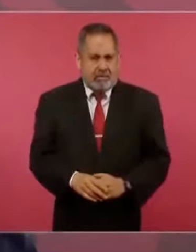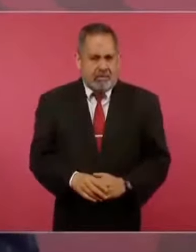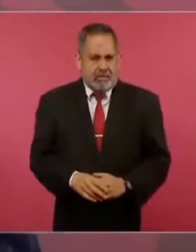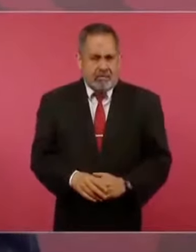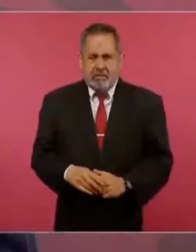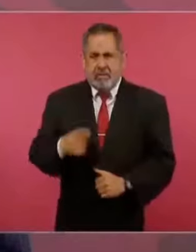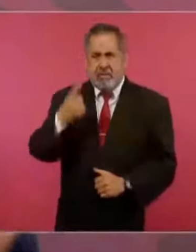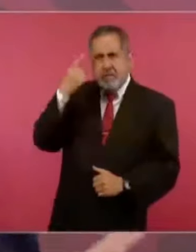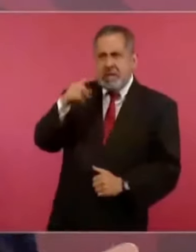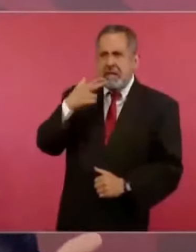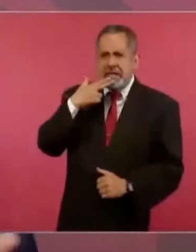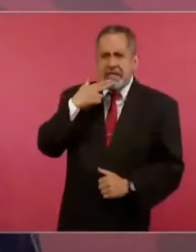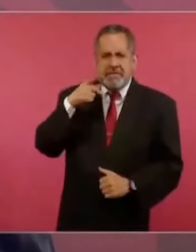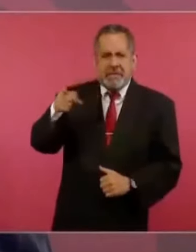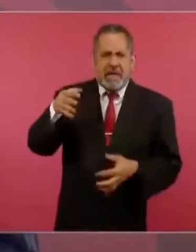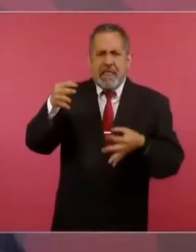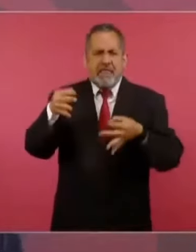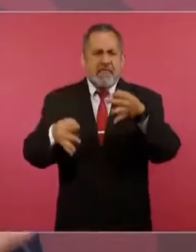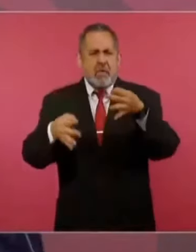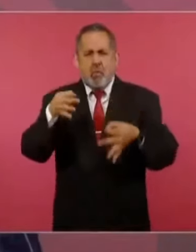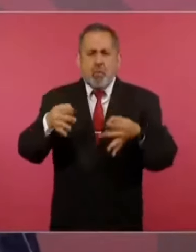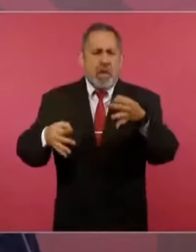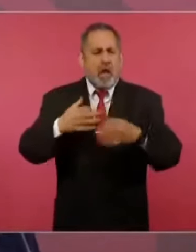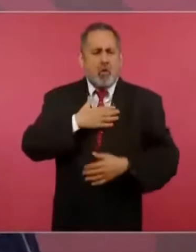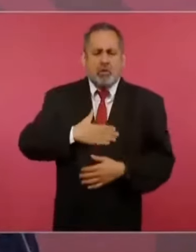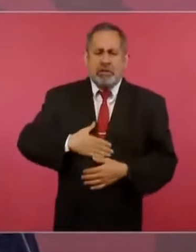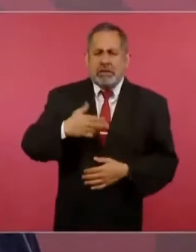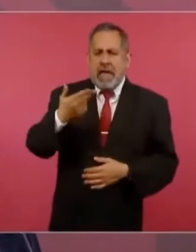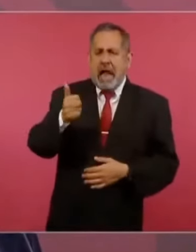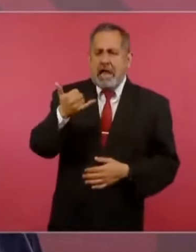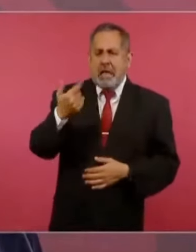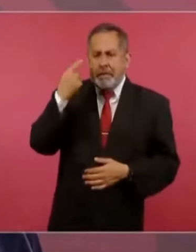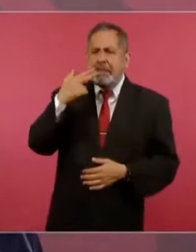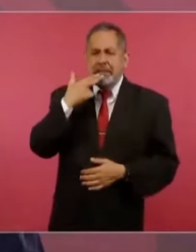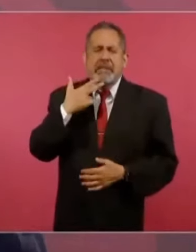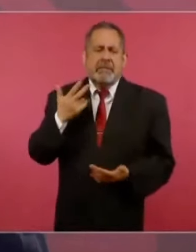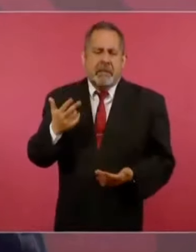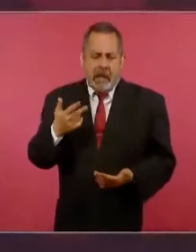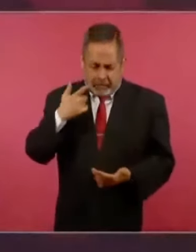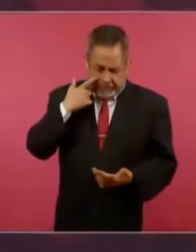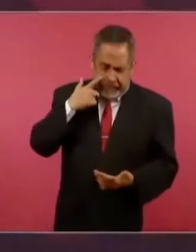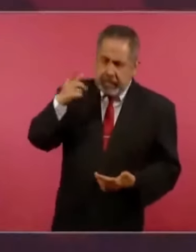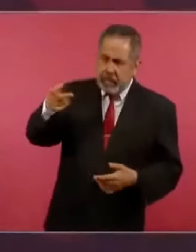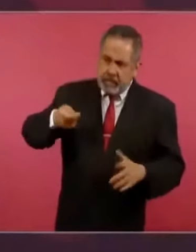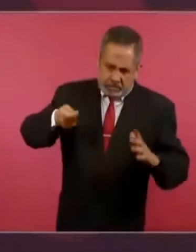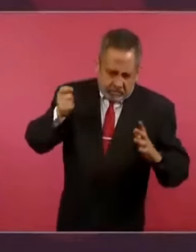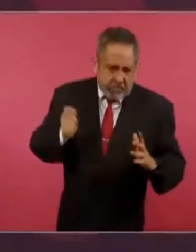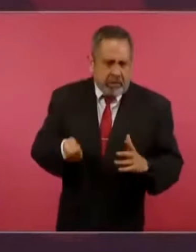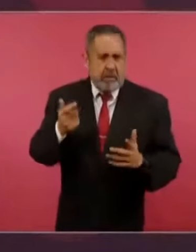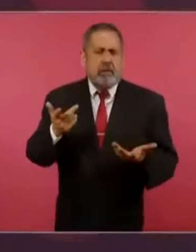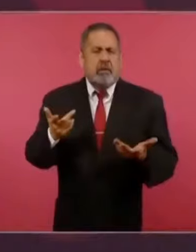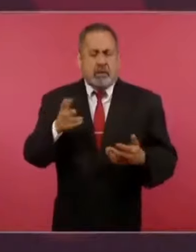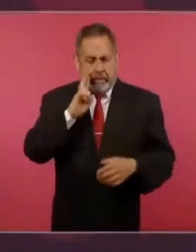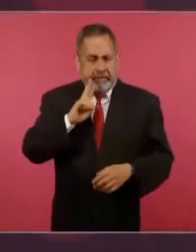sirve el Tribunal de Justicia Internacional,